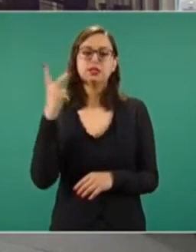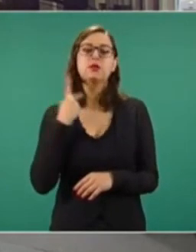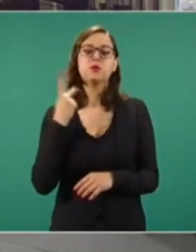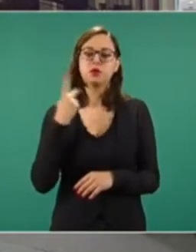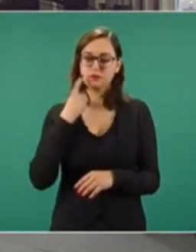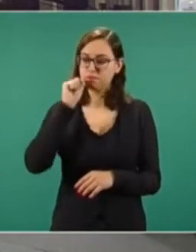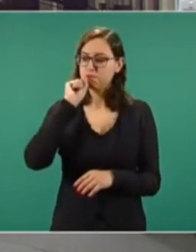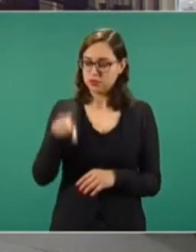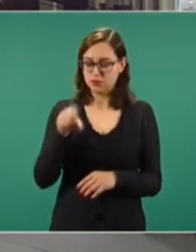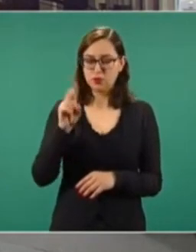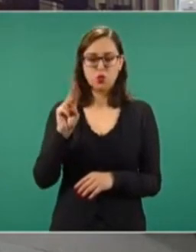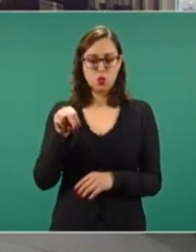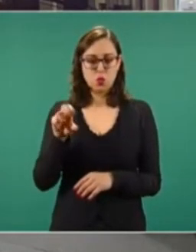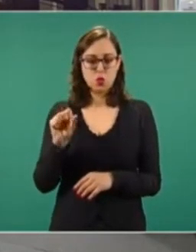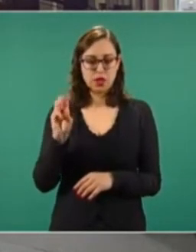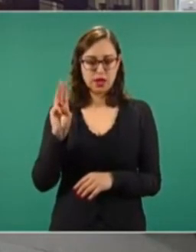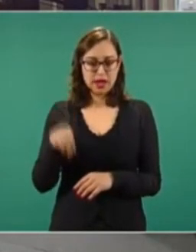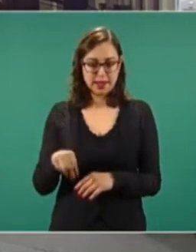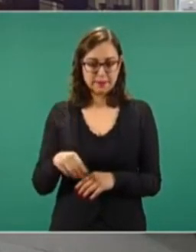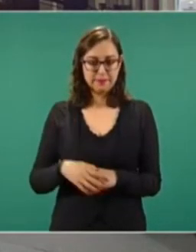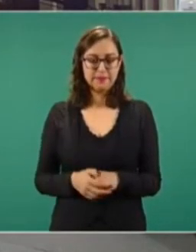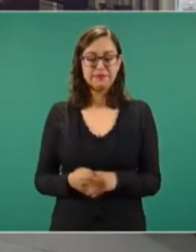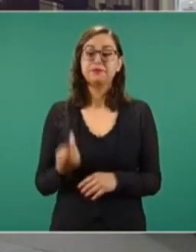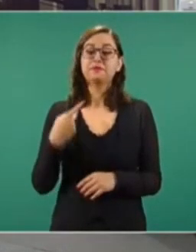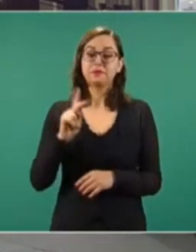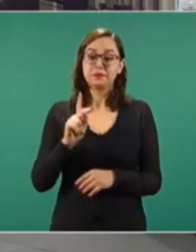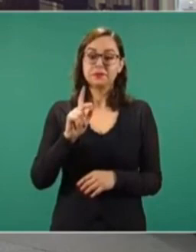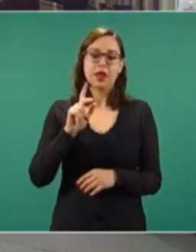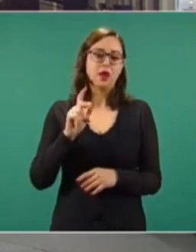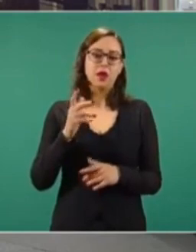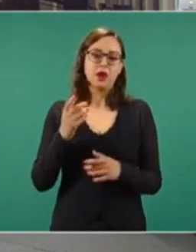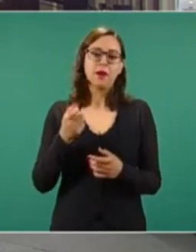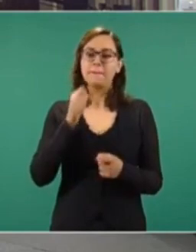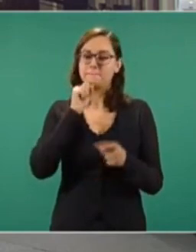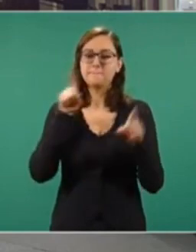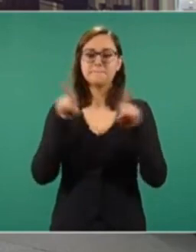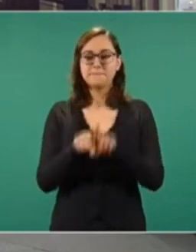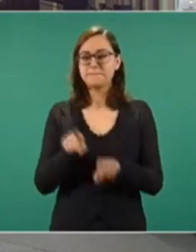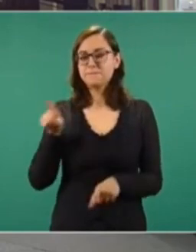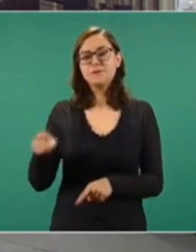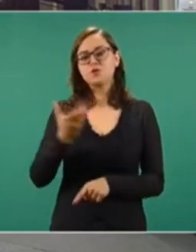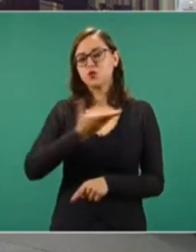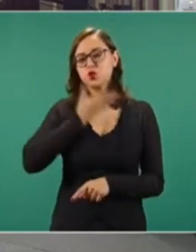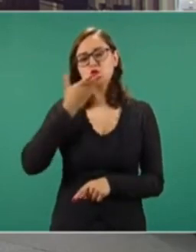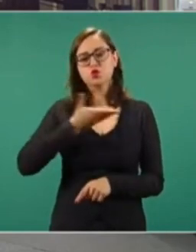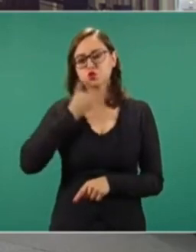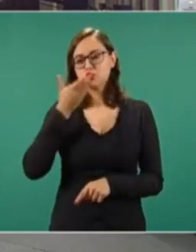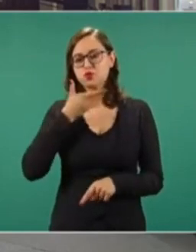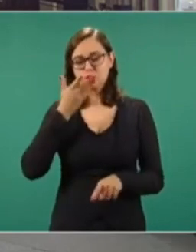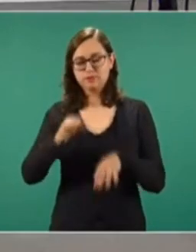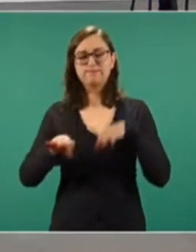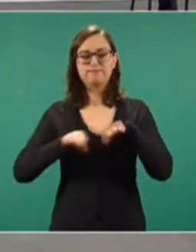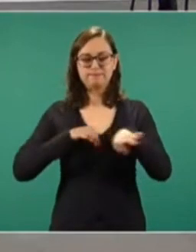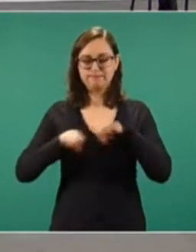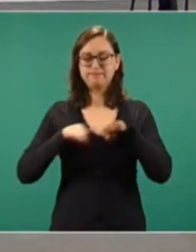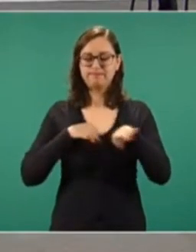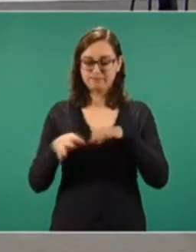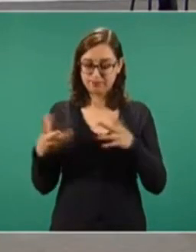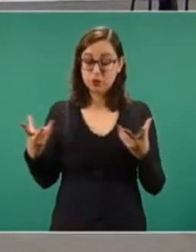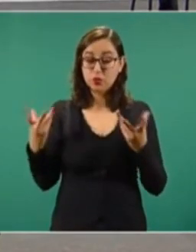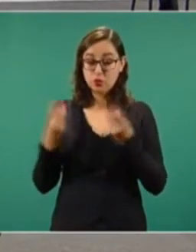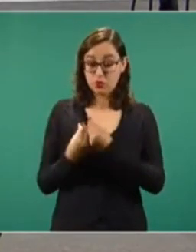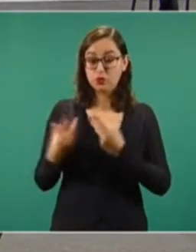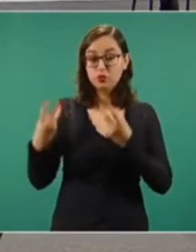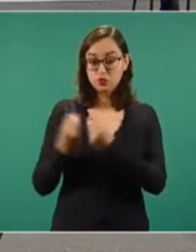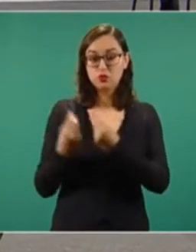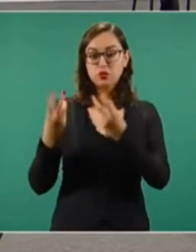pero además ya ha trabajado con nosotros desde